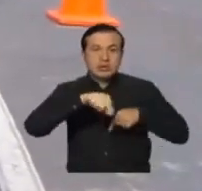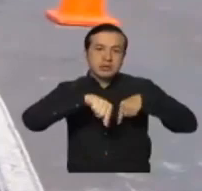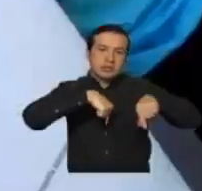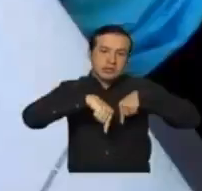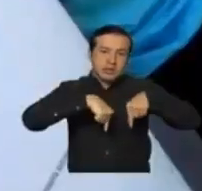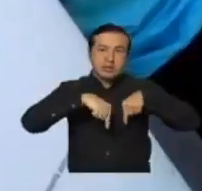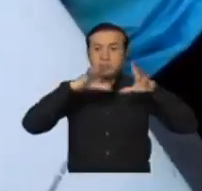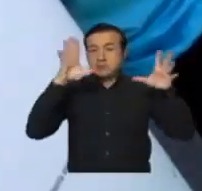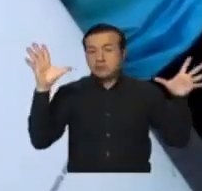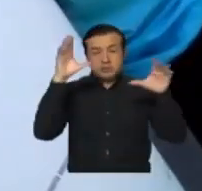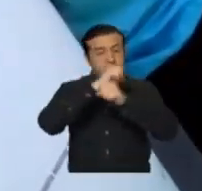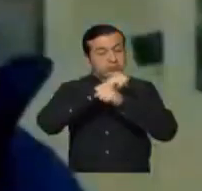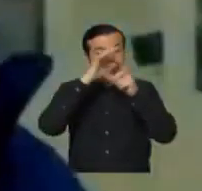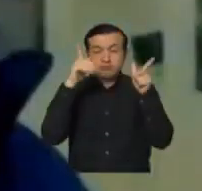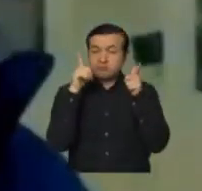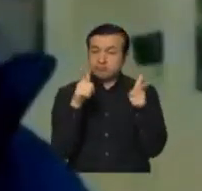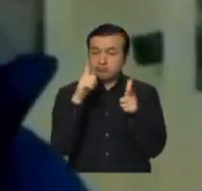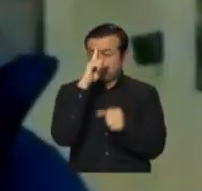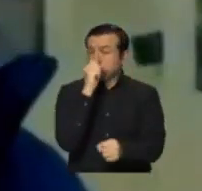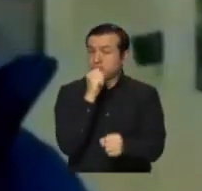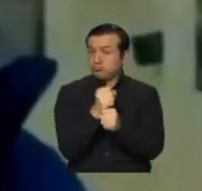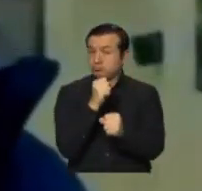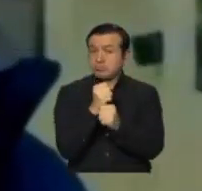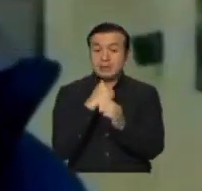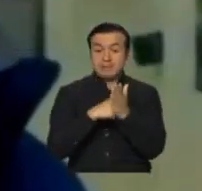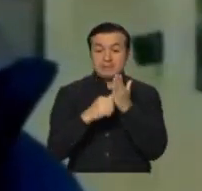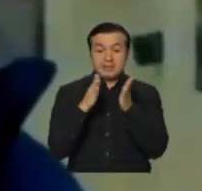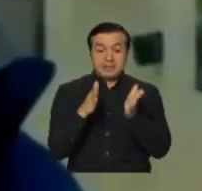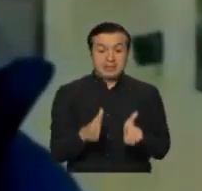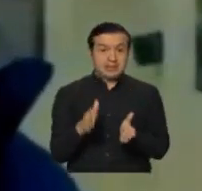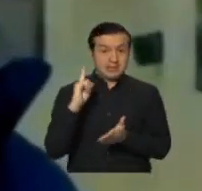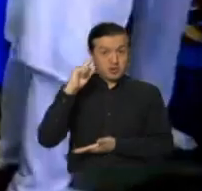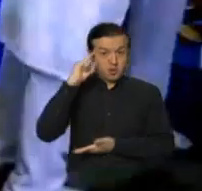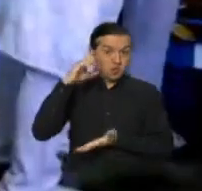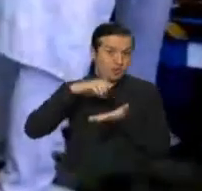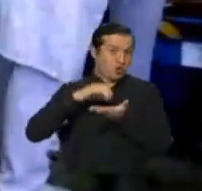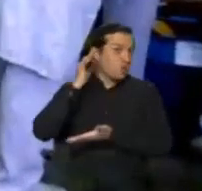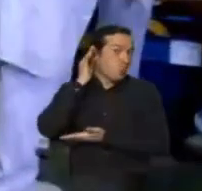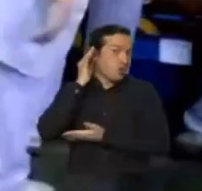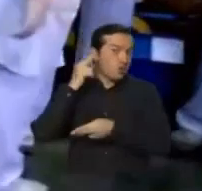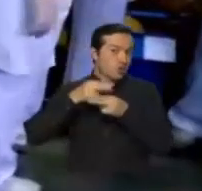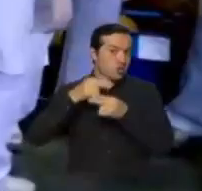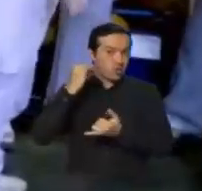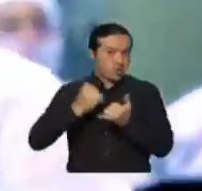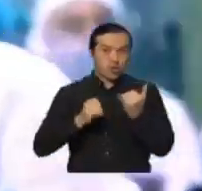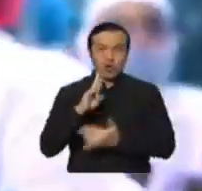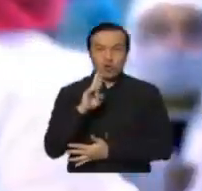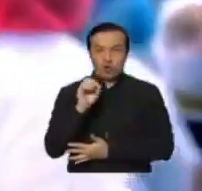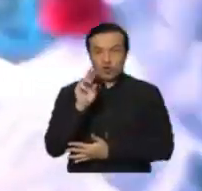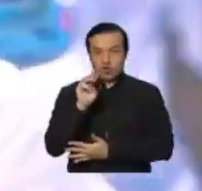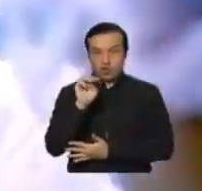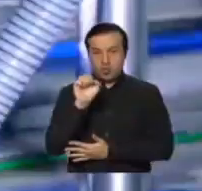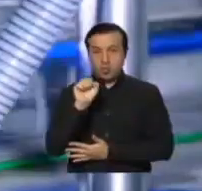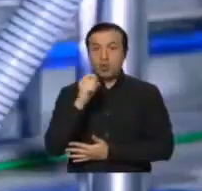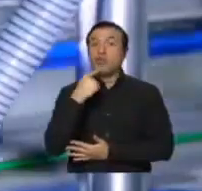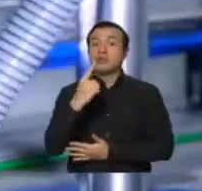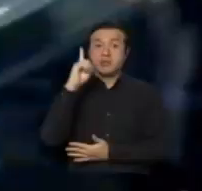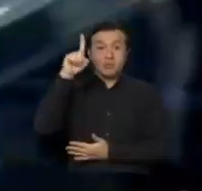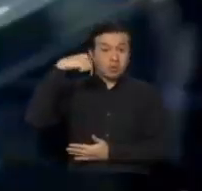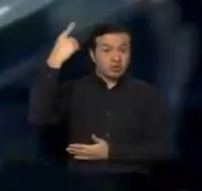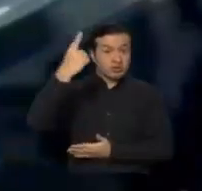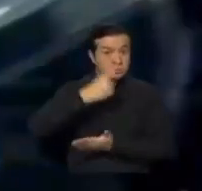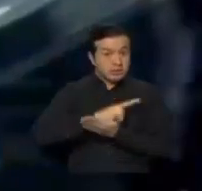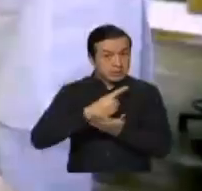24 horas del día. La ministra de Gobierno, María Paula Romo, anunció que la próxima semana algunos sectores se reactivarán.